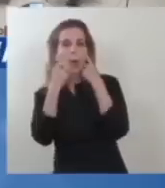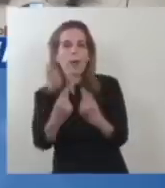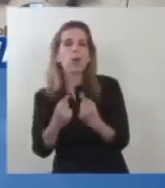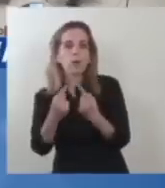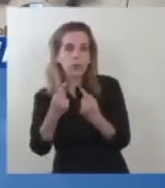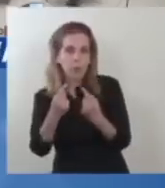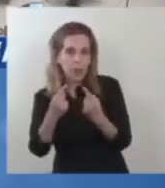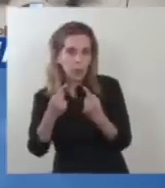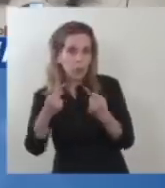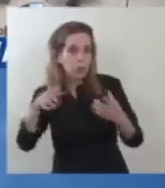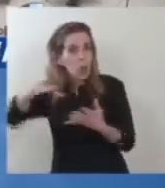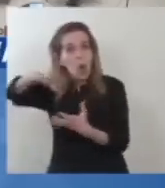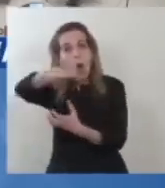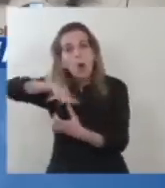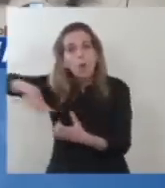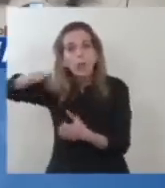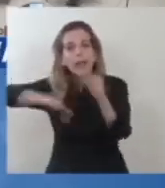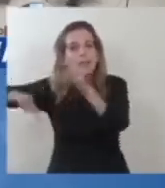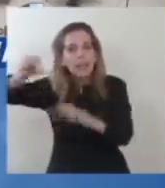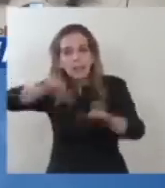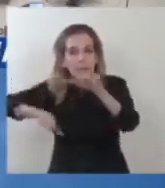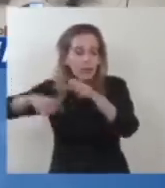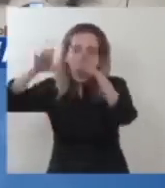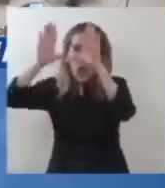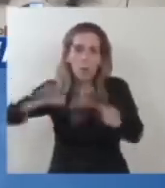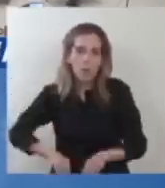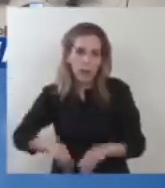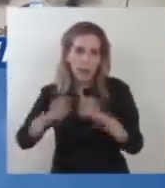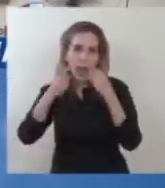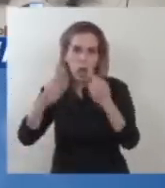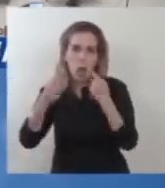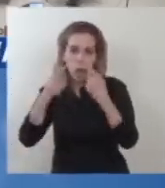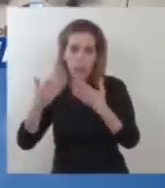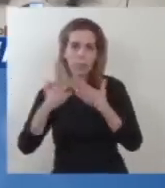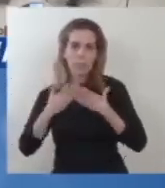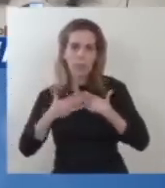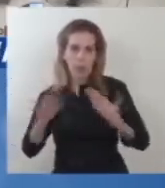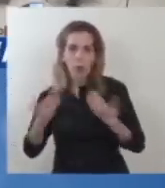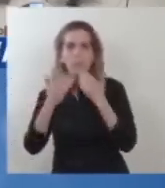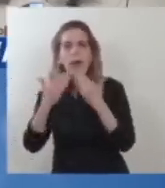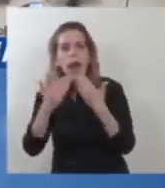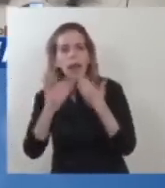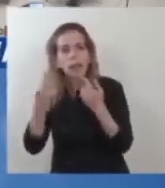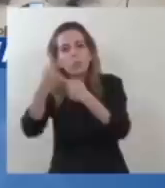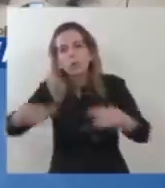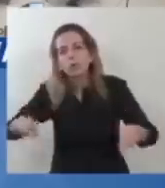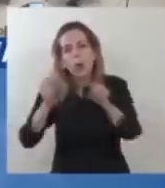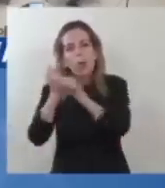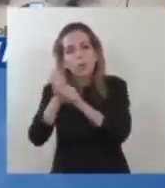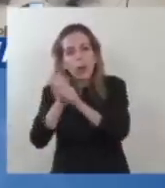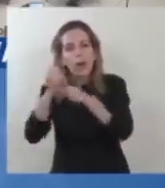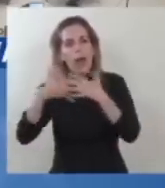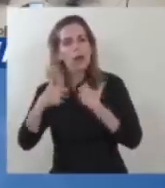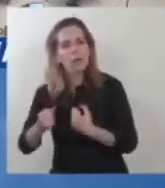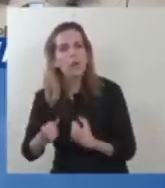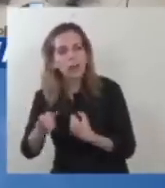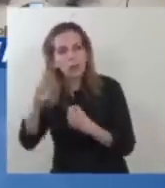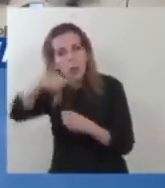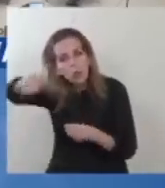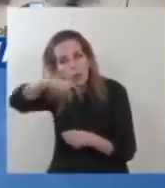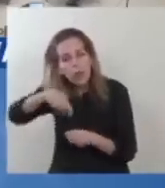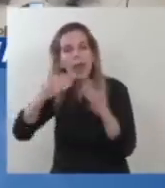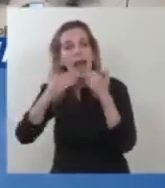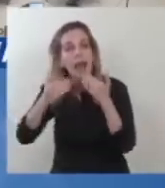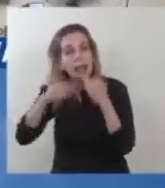toda la comunidad científica argentina. Gracias por todo lo que nos dan, gracias por